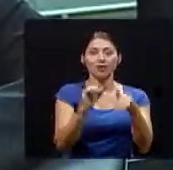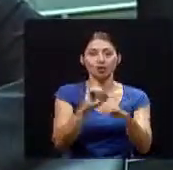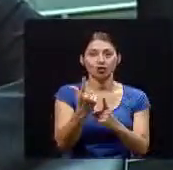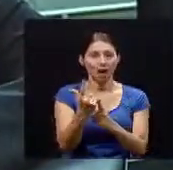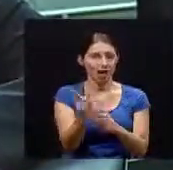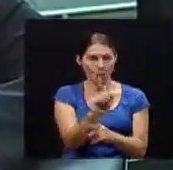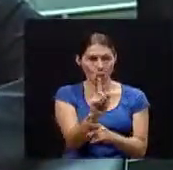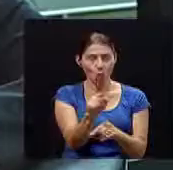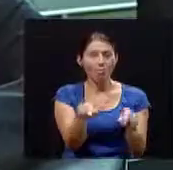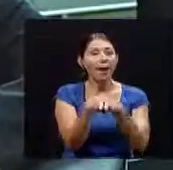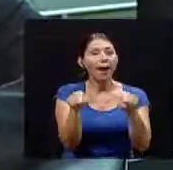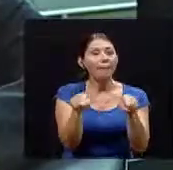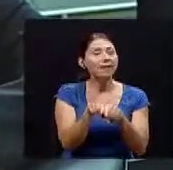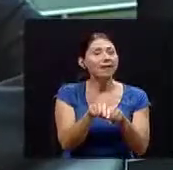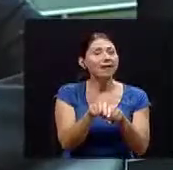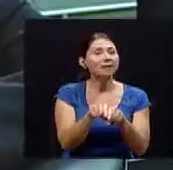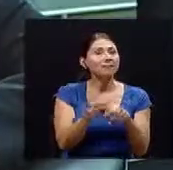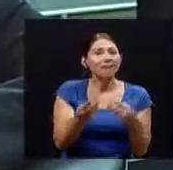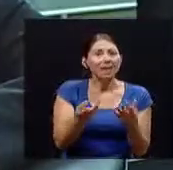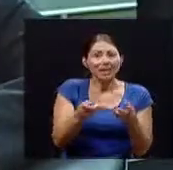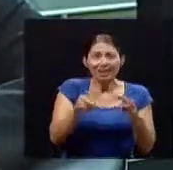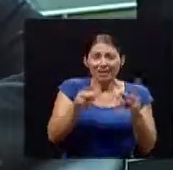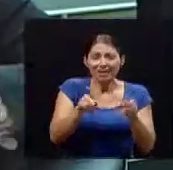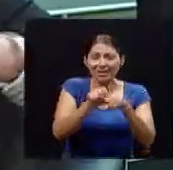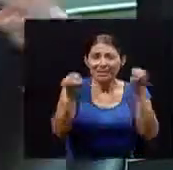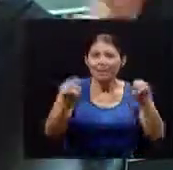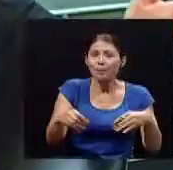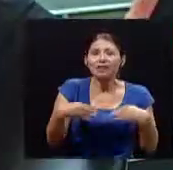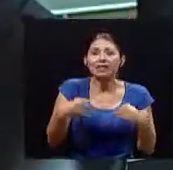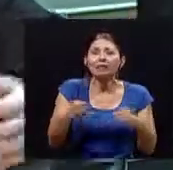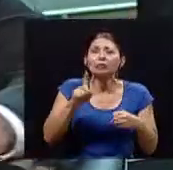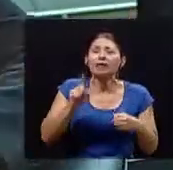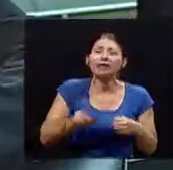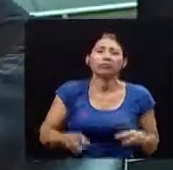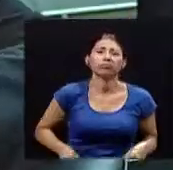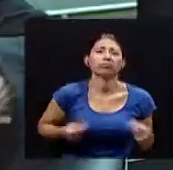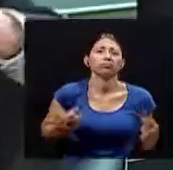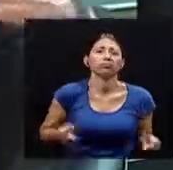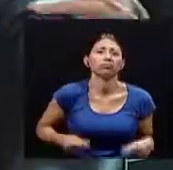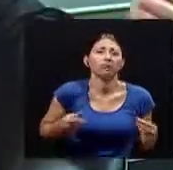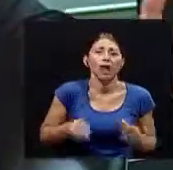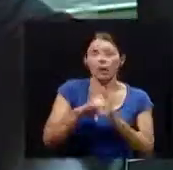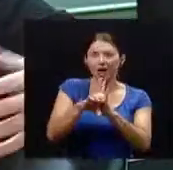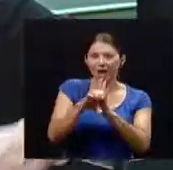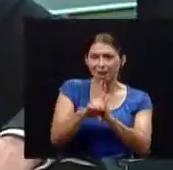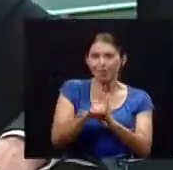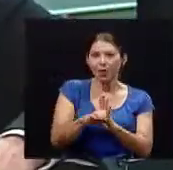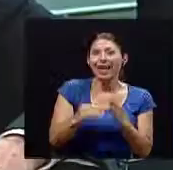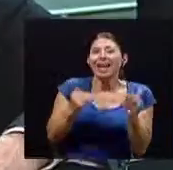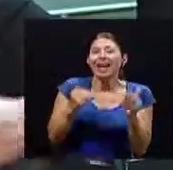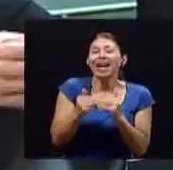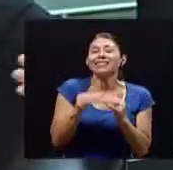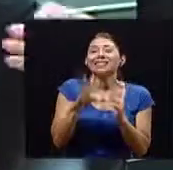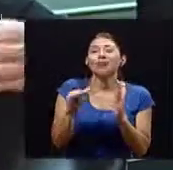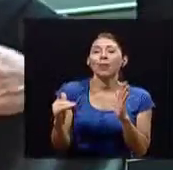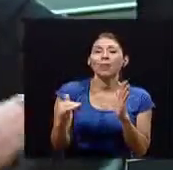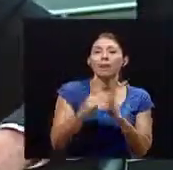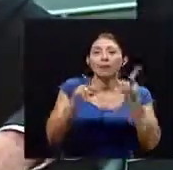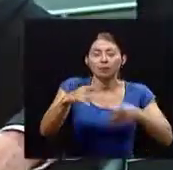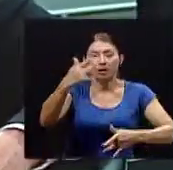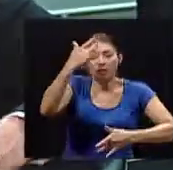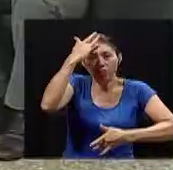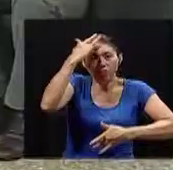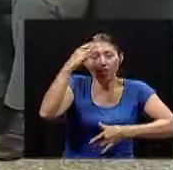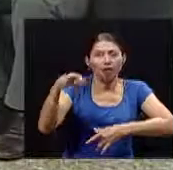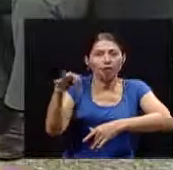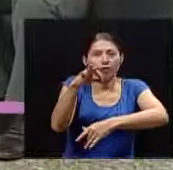vista de la inversión que tienen que hacer los sistemas de salud por ejemplo, si hemos tenido casi 50 mil casos de dengue ¿cuánto le cuesta